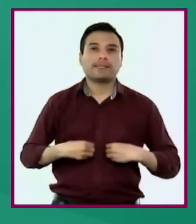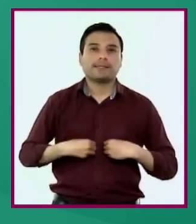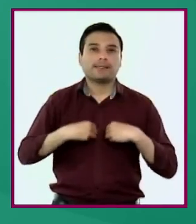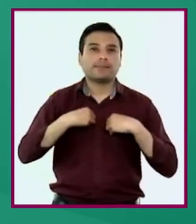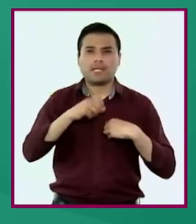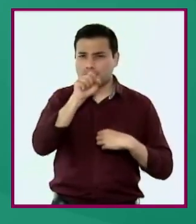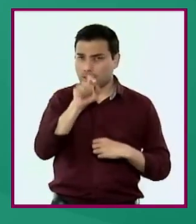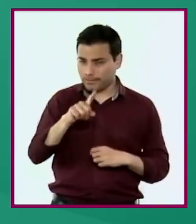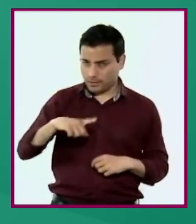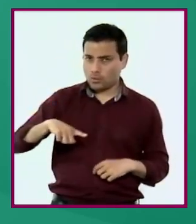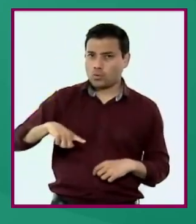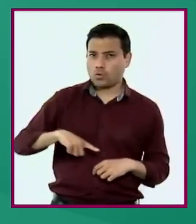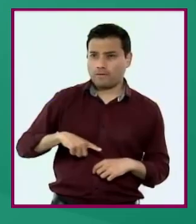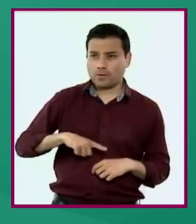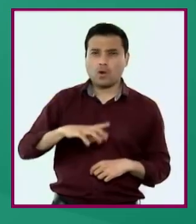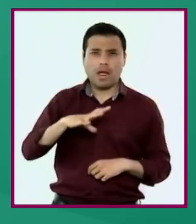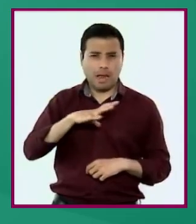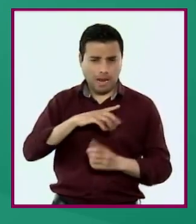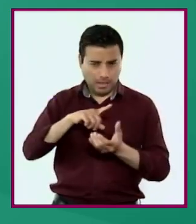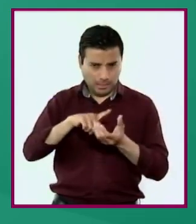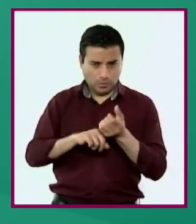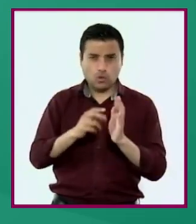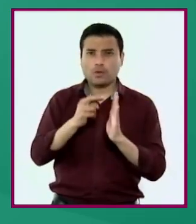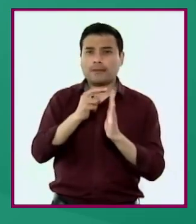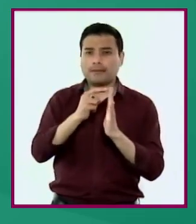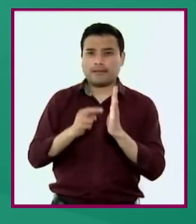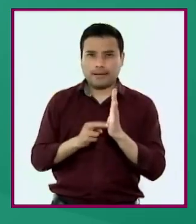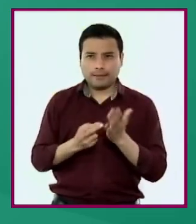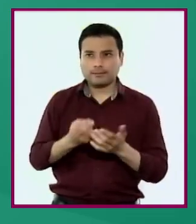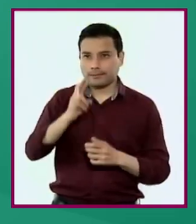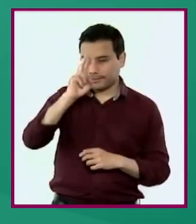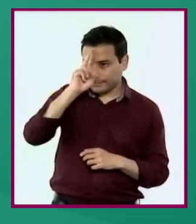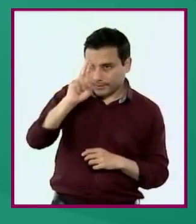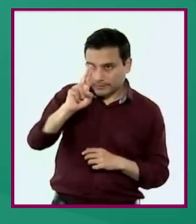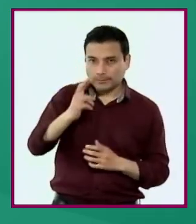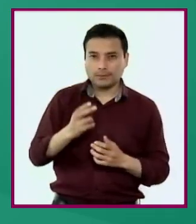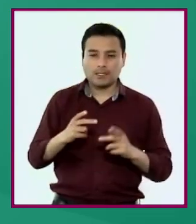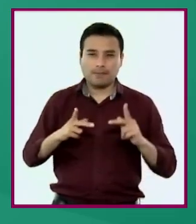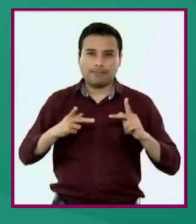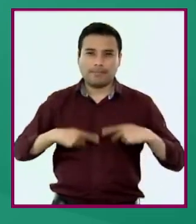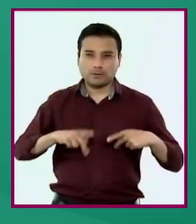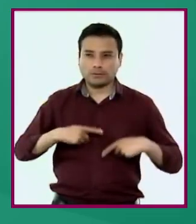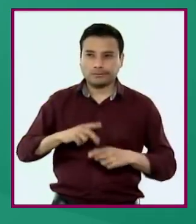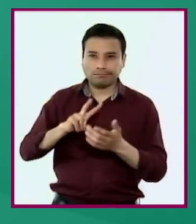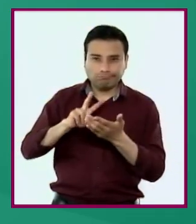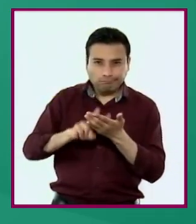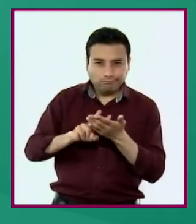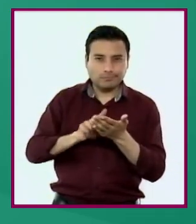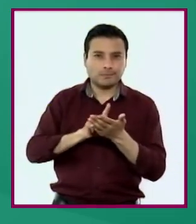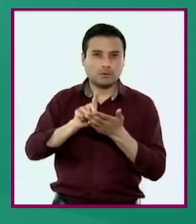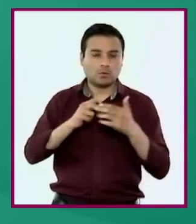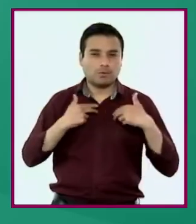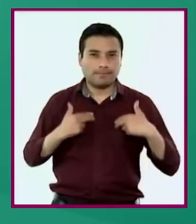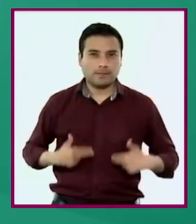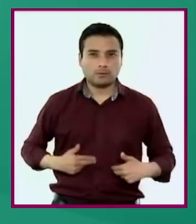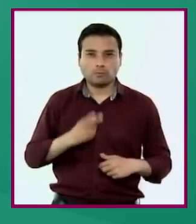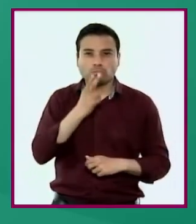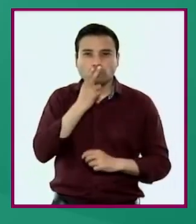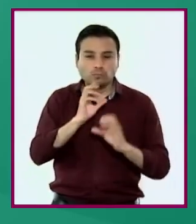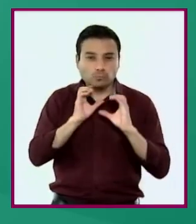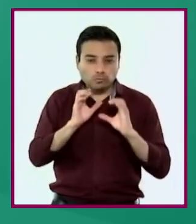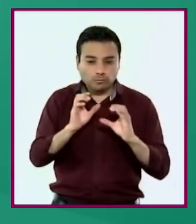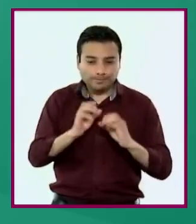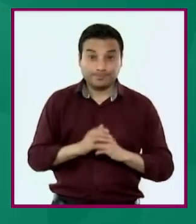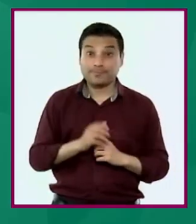gobierno, que por una parte se sustenta en principios éticos basados en el respeto y la dignidad y los derechos